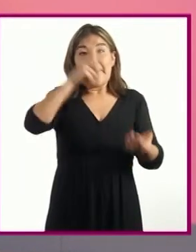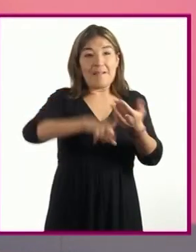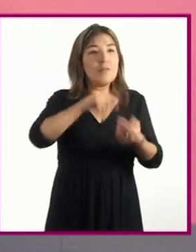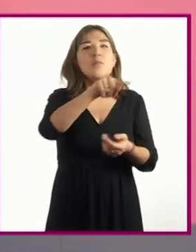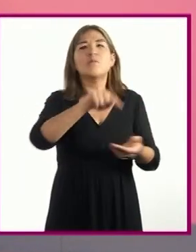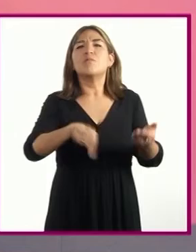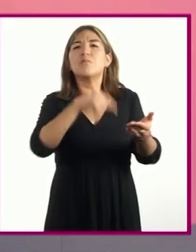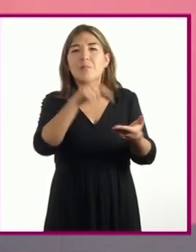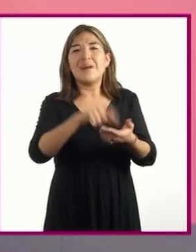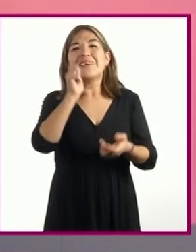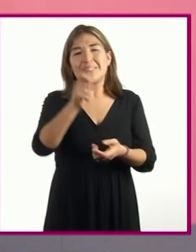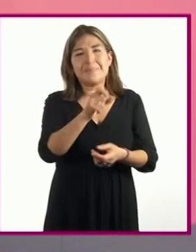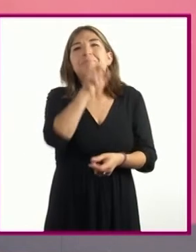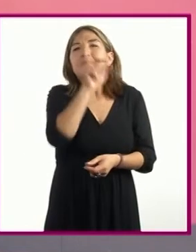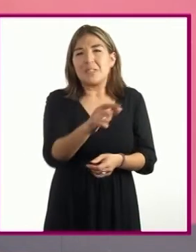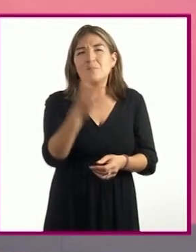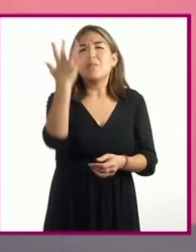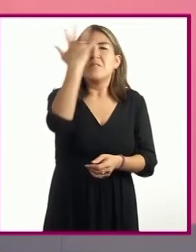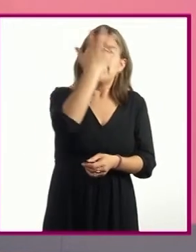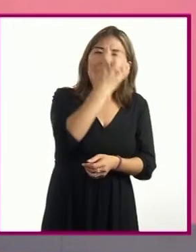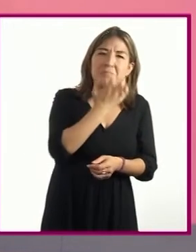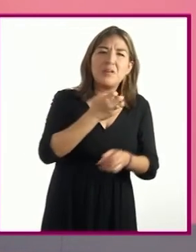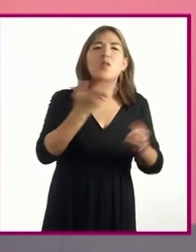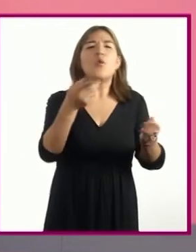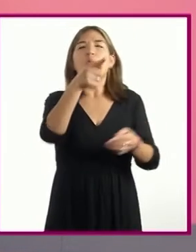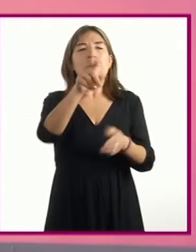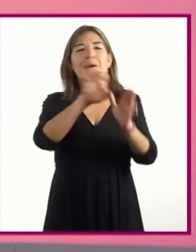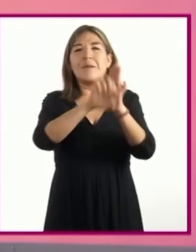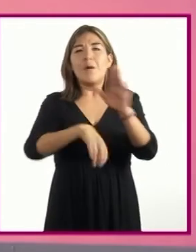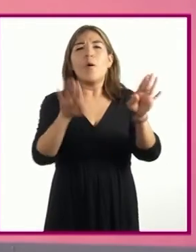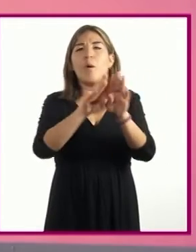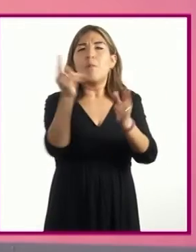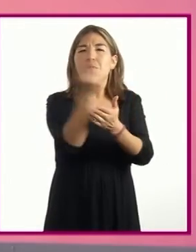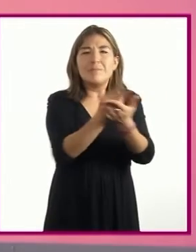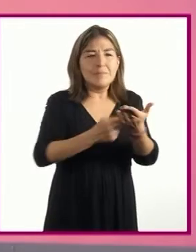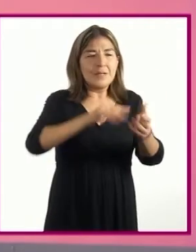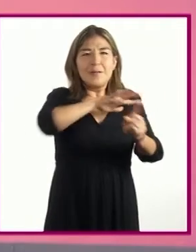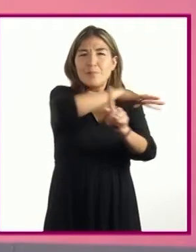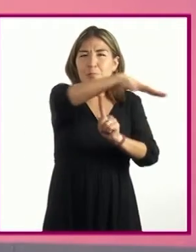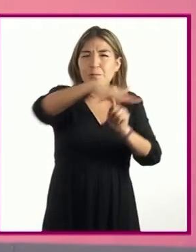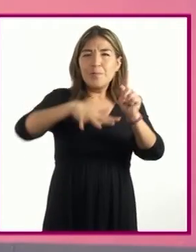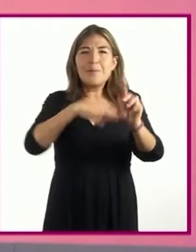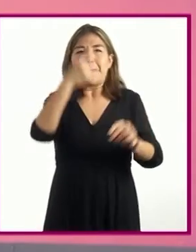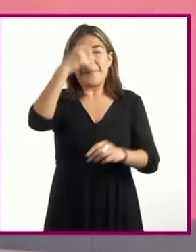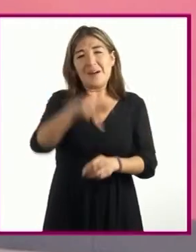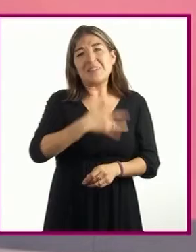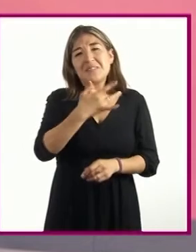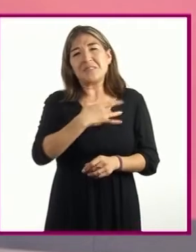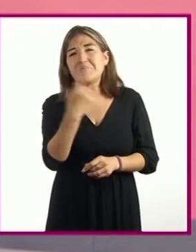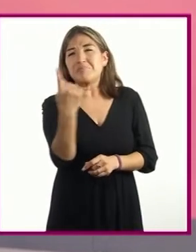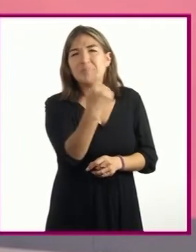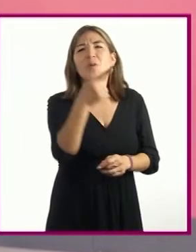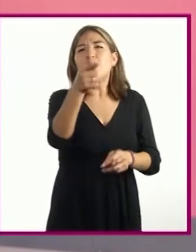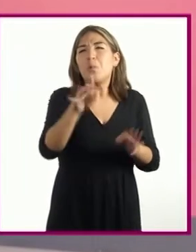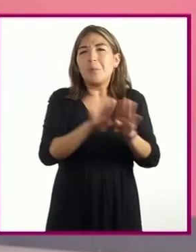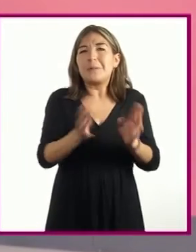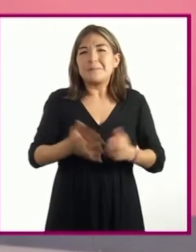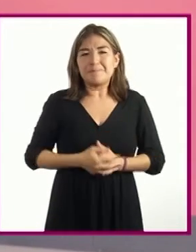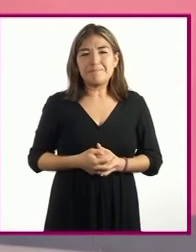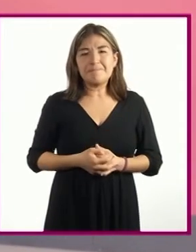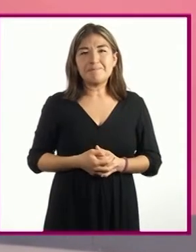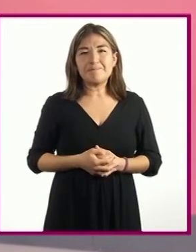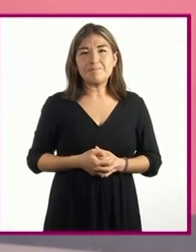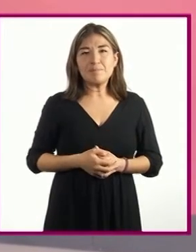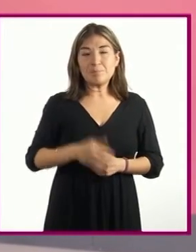tiene que reflejar esa soledad ¿cómo dibujarían un espacio que ayudara a representar esa soledad? Cruz